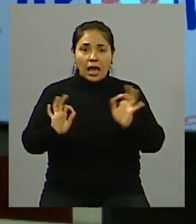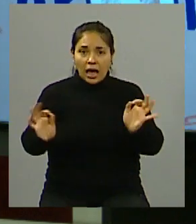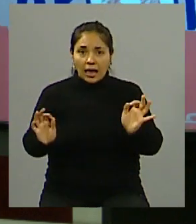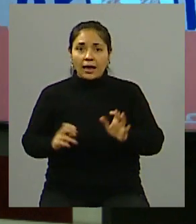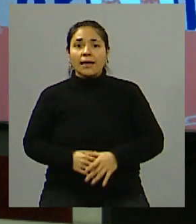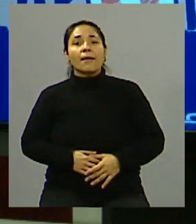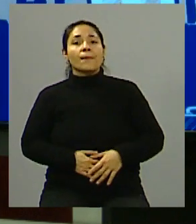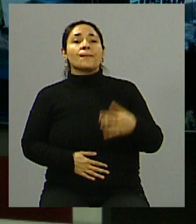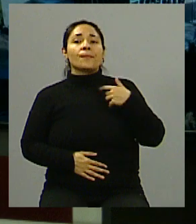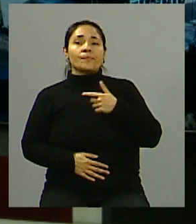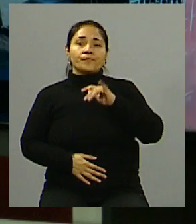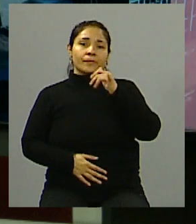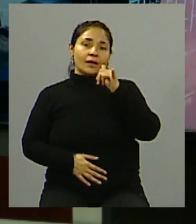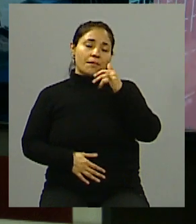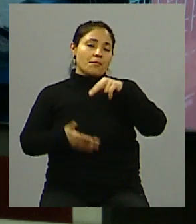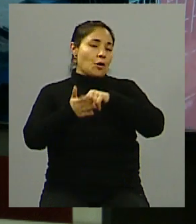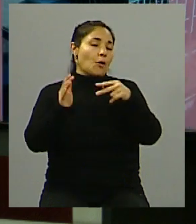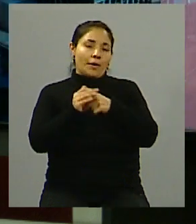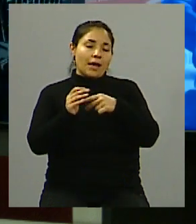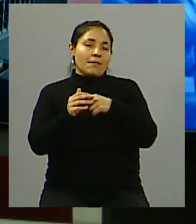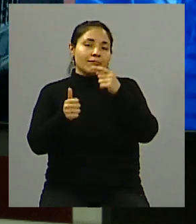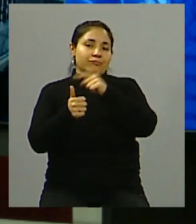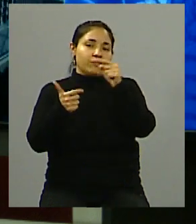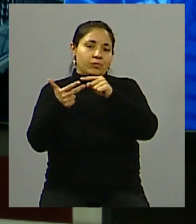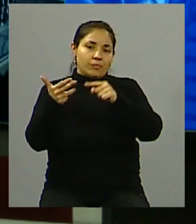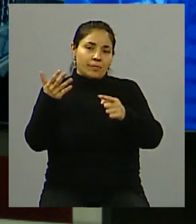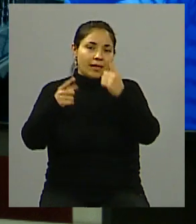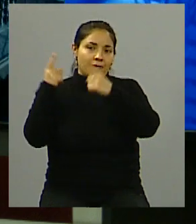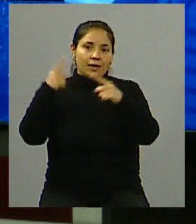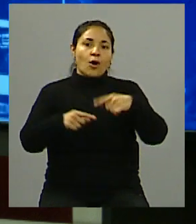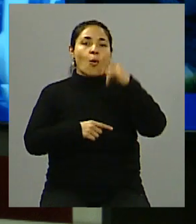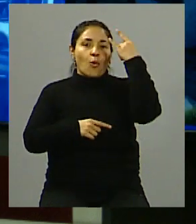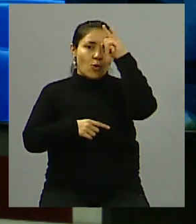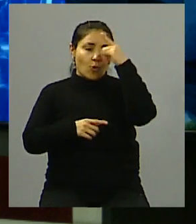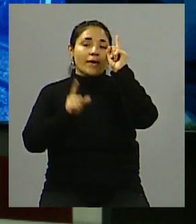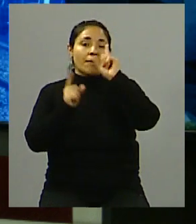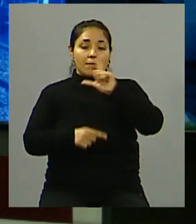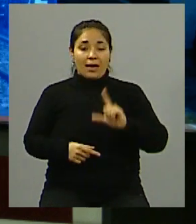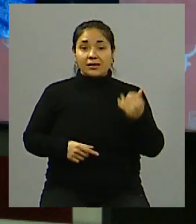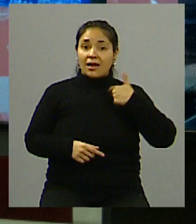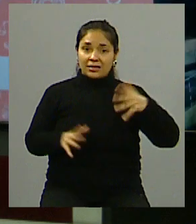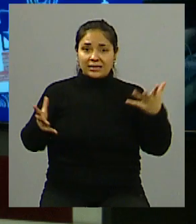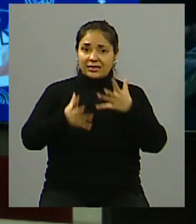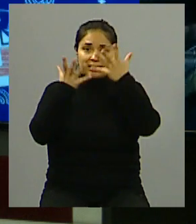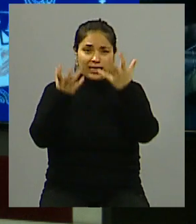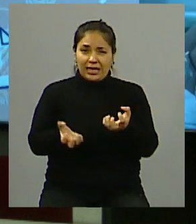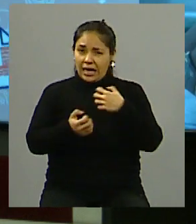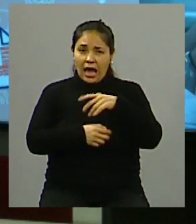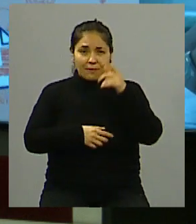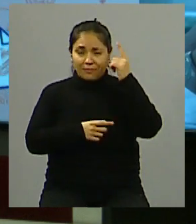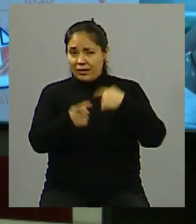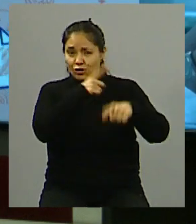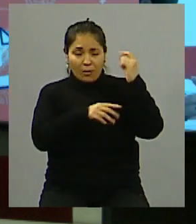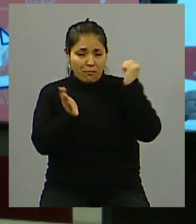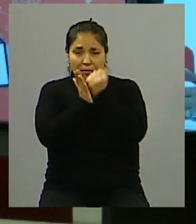el problema por supuesto tiene varias aristas. Es real que en Uruguay, ustedes también lo están sufriendo en Argentina, una sequía histórica, que tiene